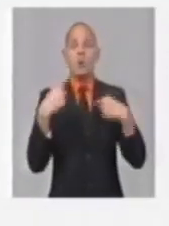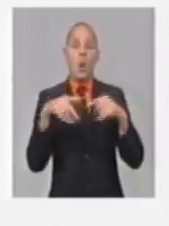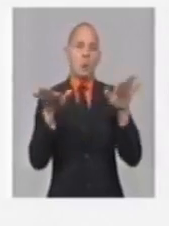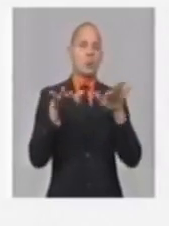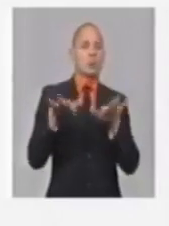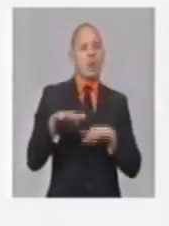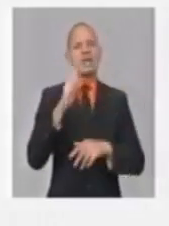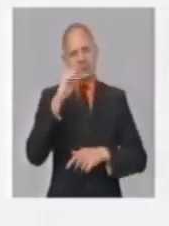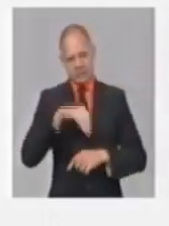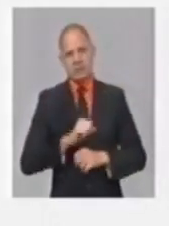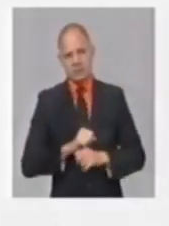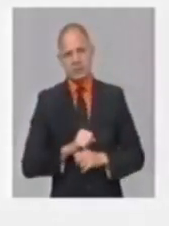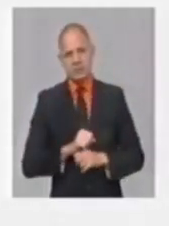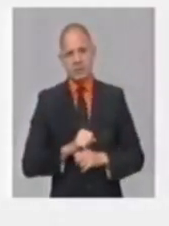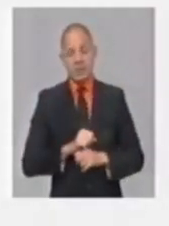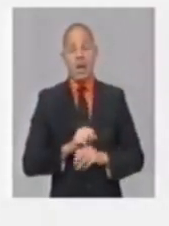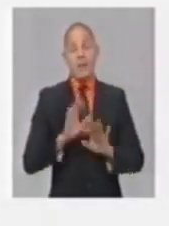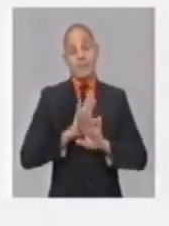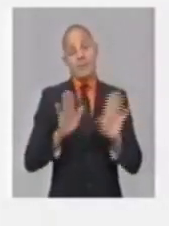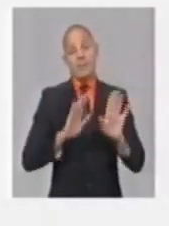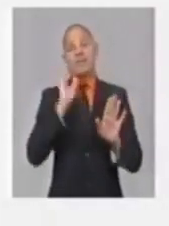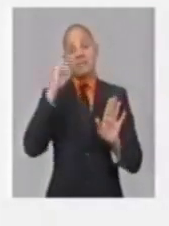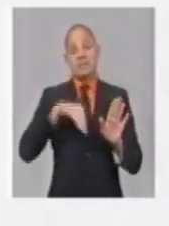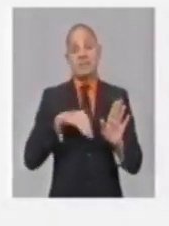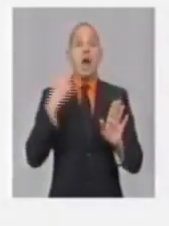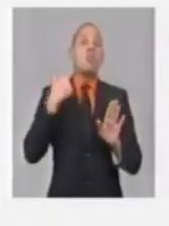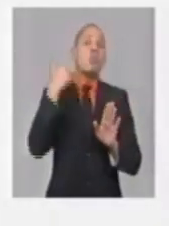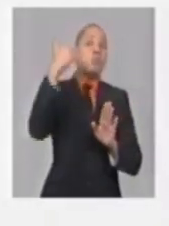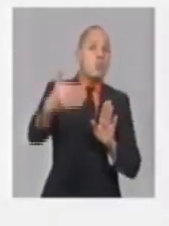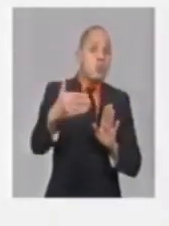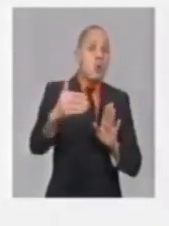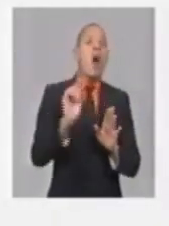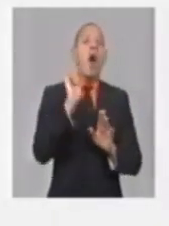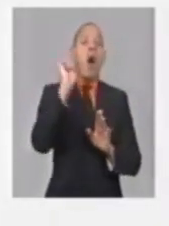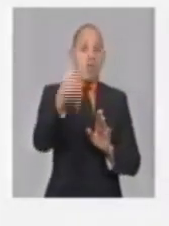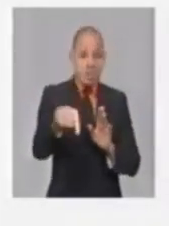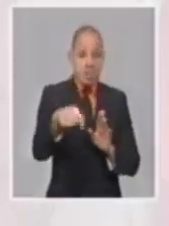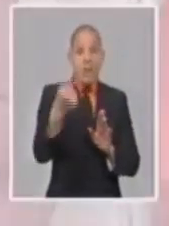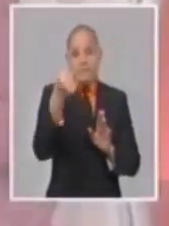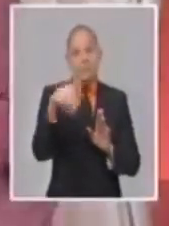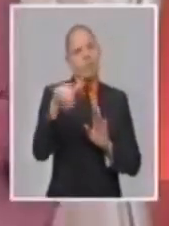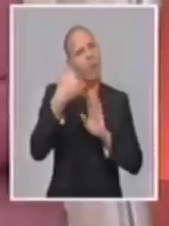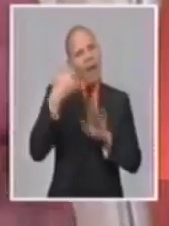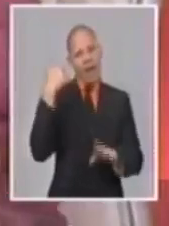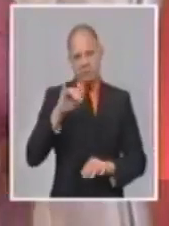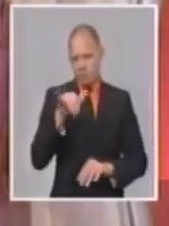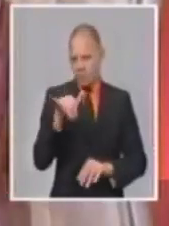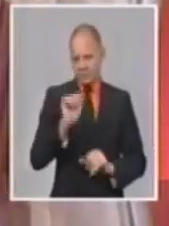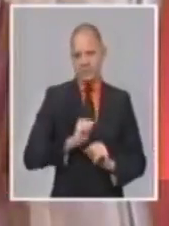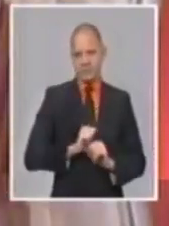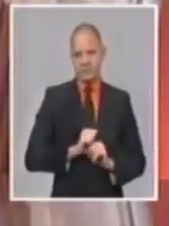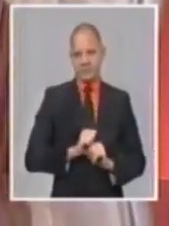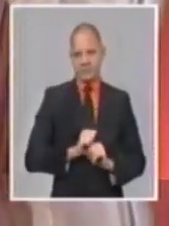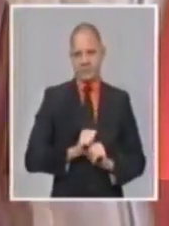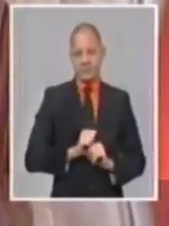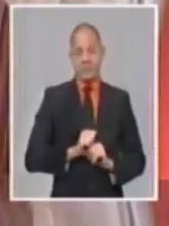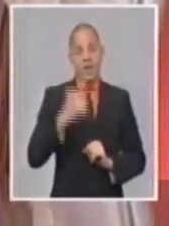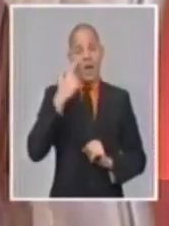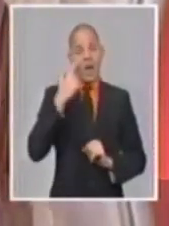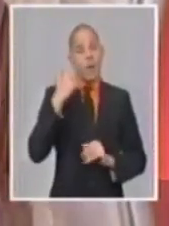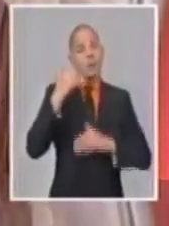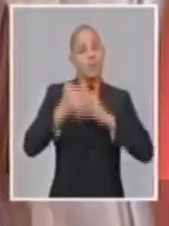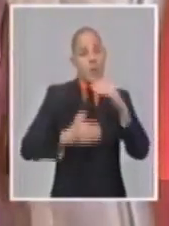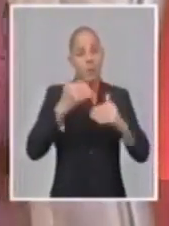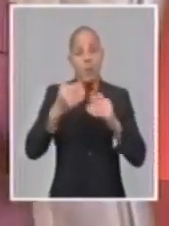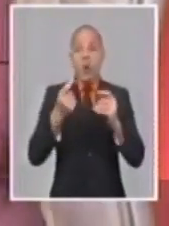y están deficitarios, pero esto está concebido en el entorno de cuando evidentemente podamos hacer la venta